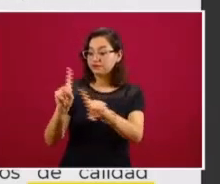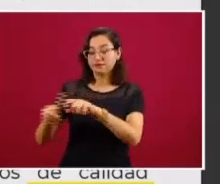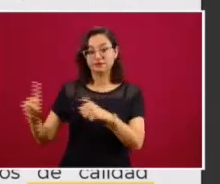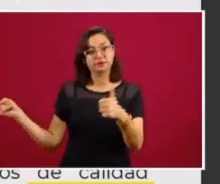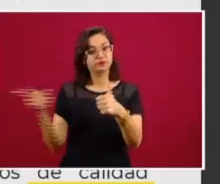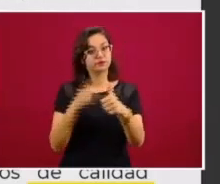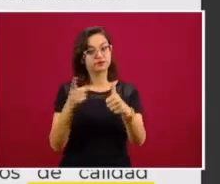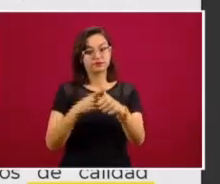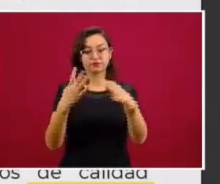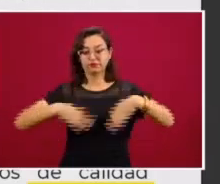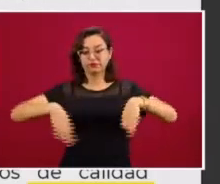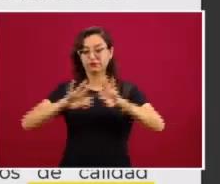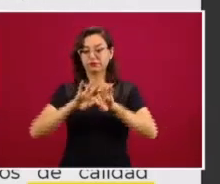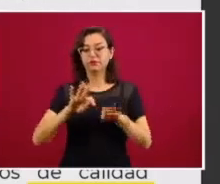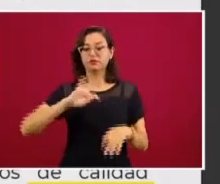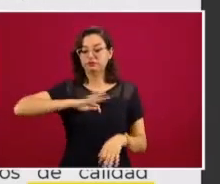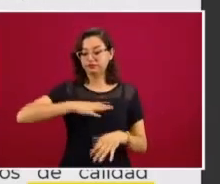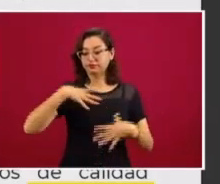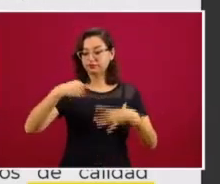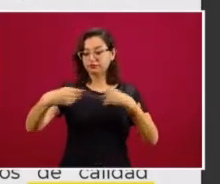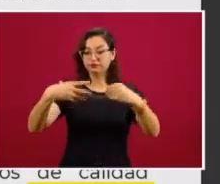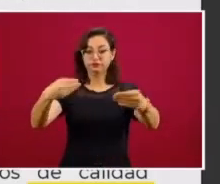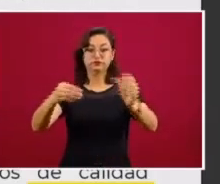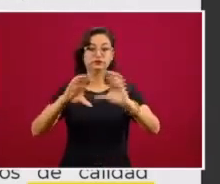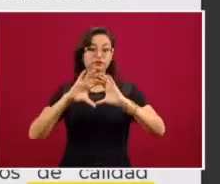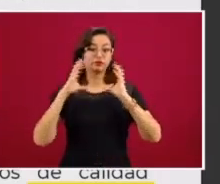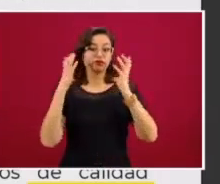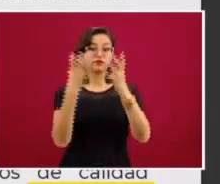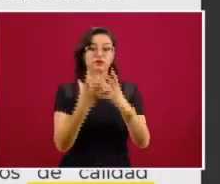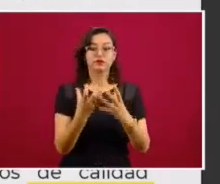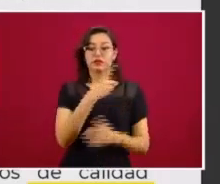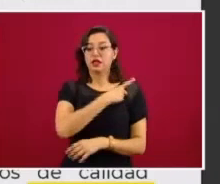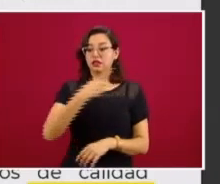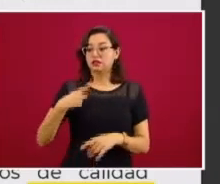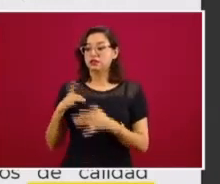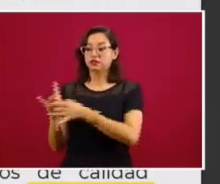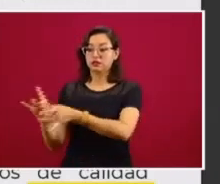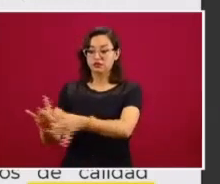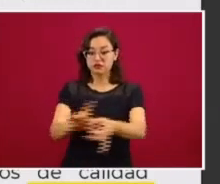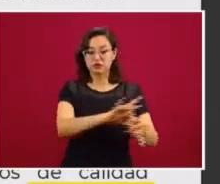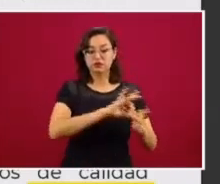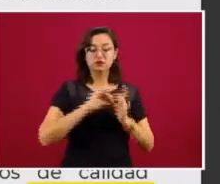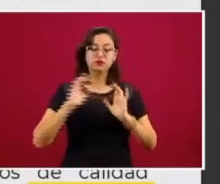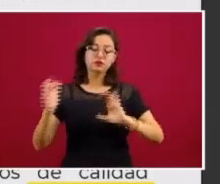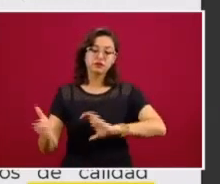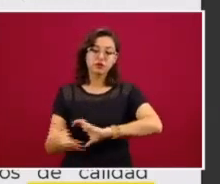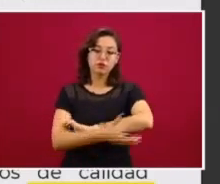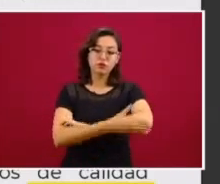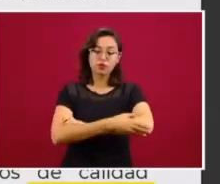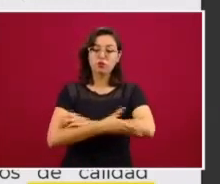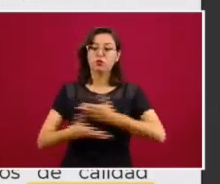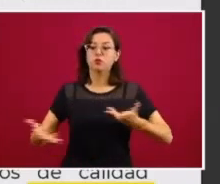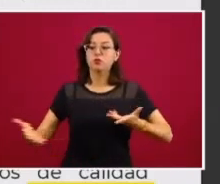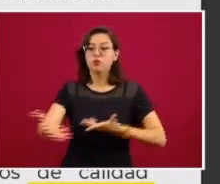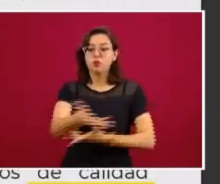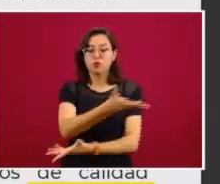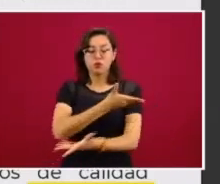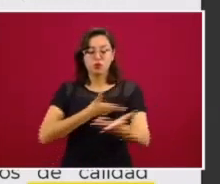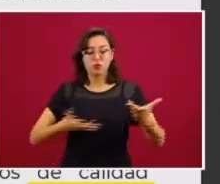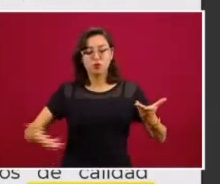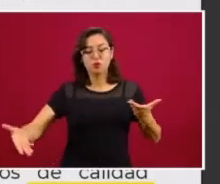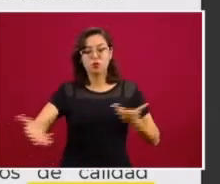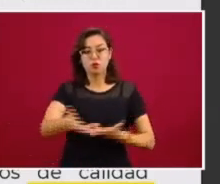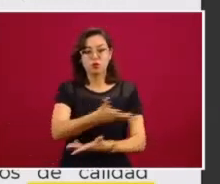pandemia mundial exige una respuesta basada en la unidad, la solidaridad y la cooperación multilateral